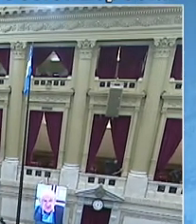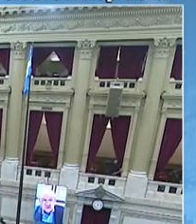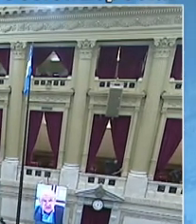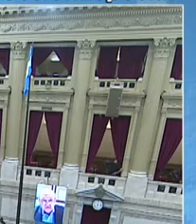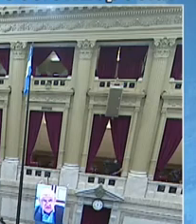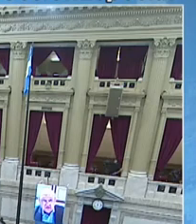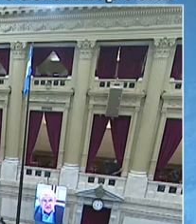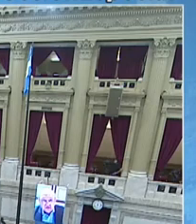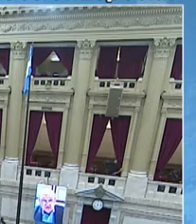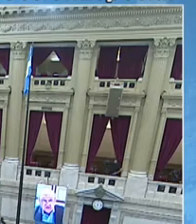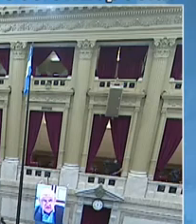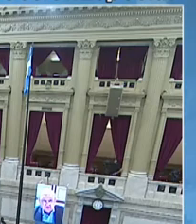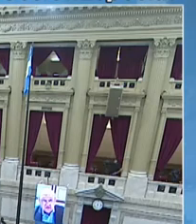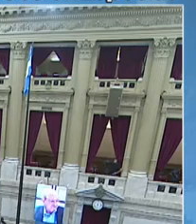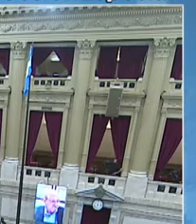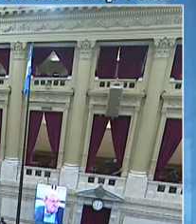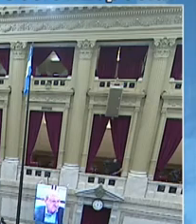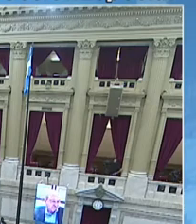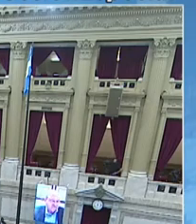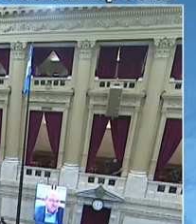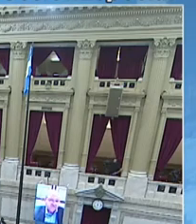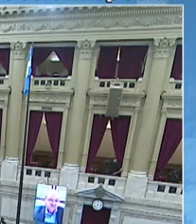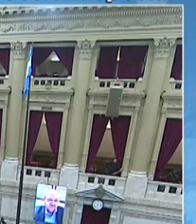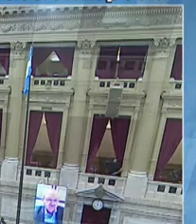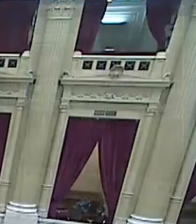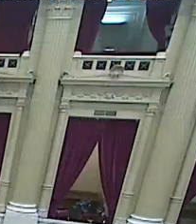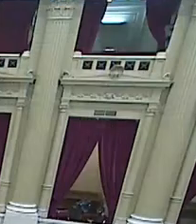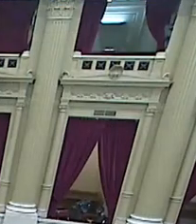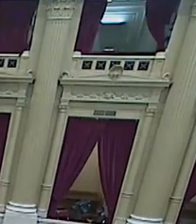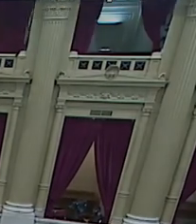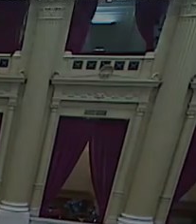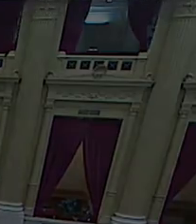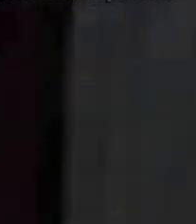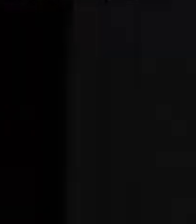proyecto de tratamiento. Muchas gracias. Gracias, diputado Brizuela del Moral.